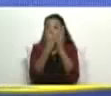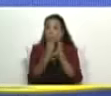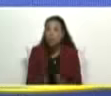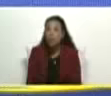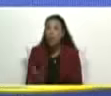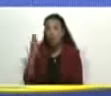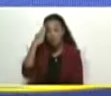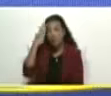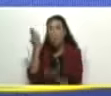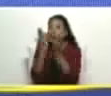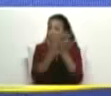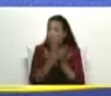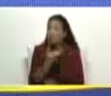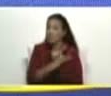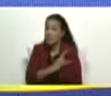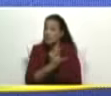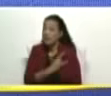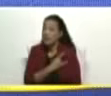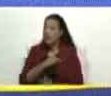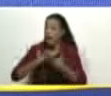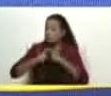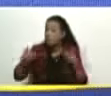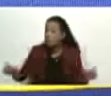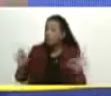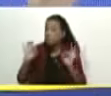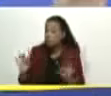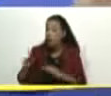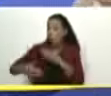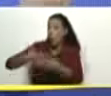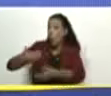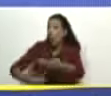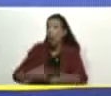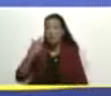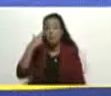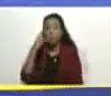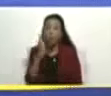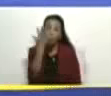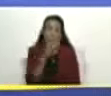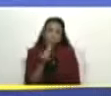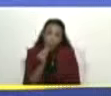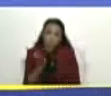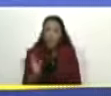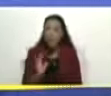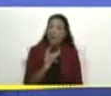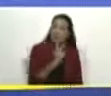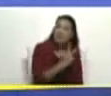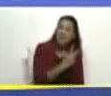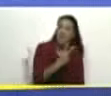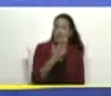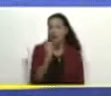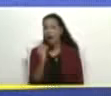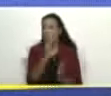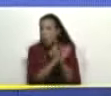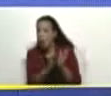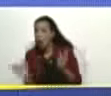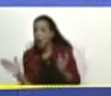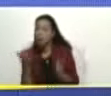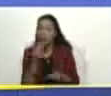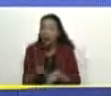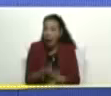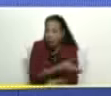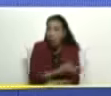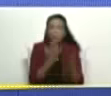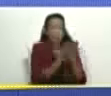sabe su cosa es otra generación la generación intermedia joven que ha estudiado se ha preparado mucho más que todos